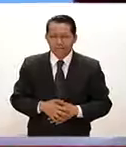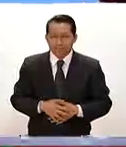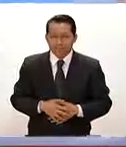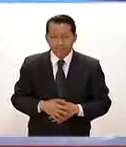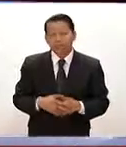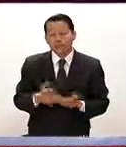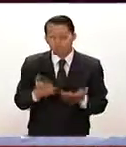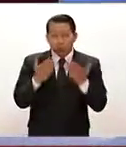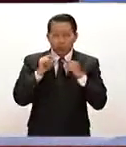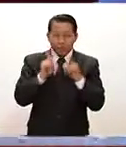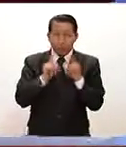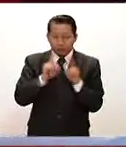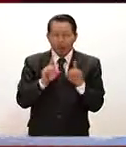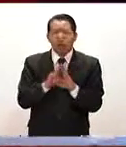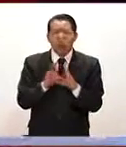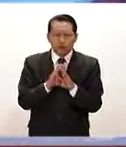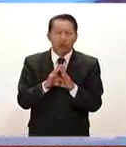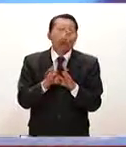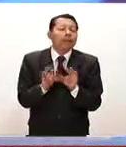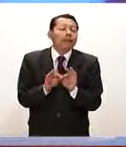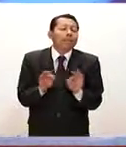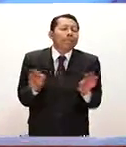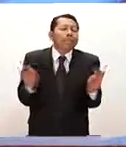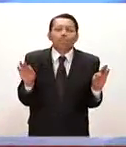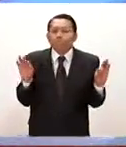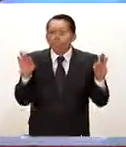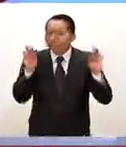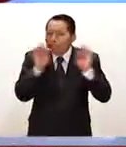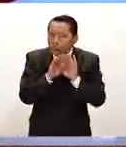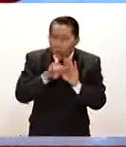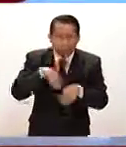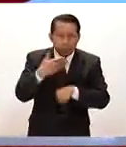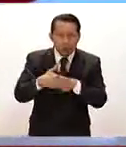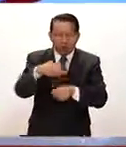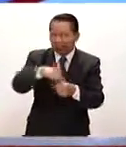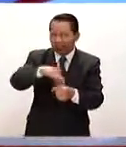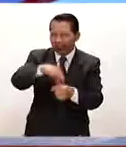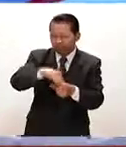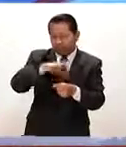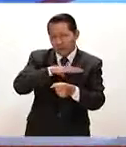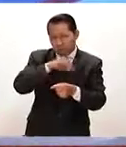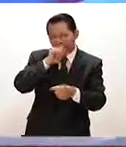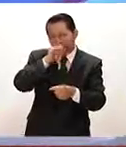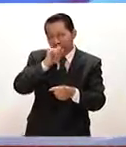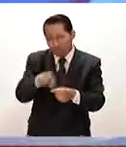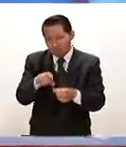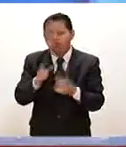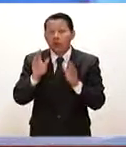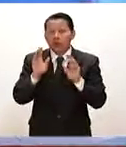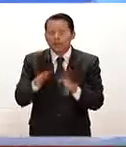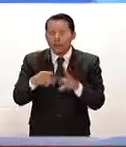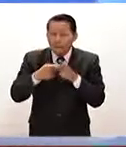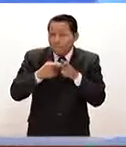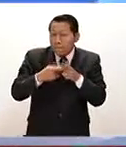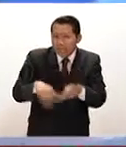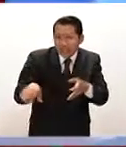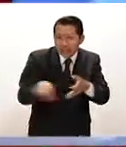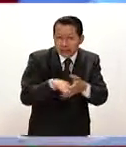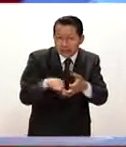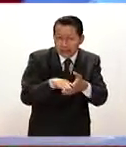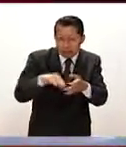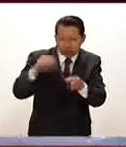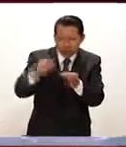Sin duda alguna, un elemento que va a jugar de manera importante en las elecciones que se están celebrando y que ya están llegando a la recta final,